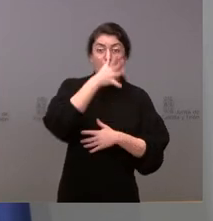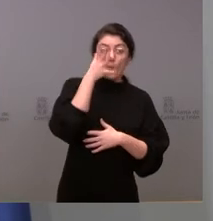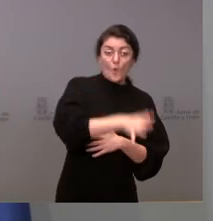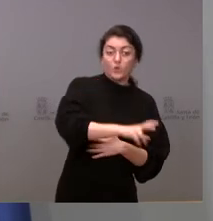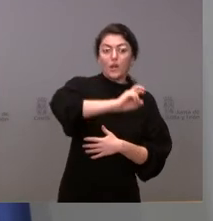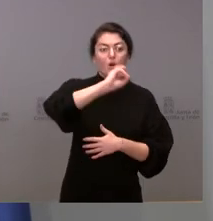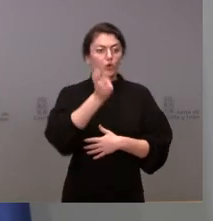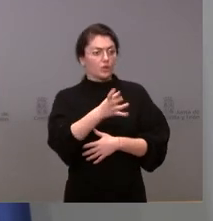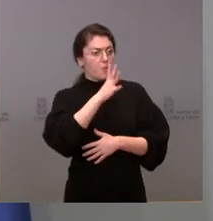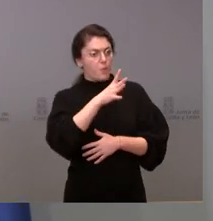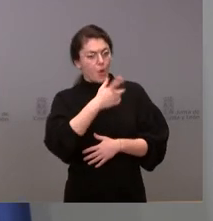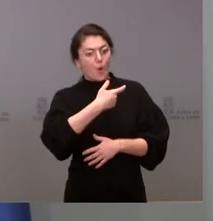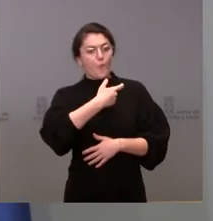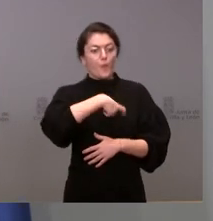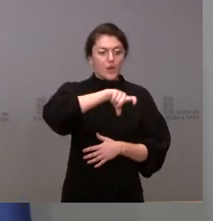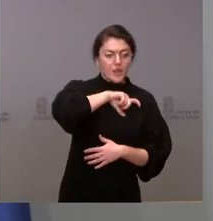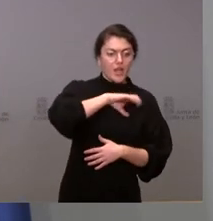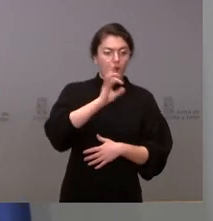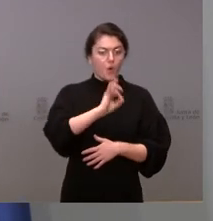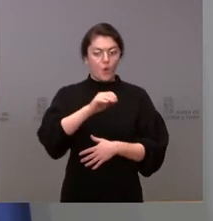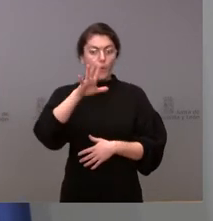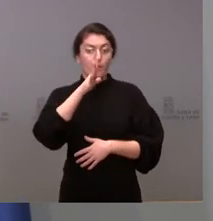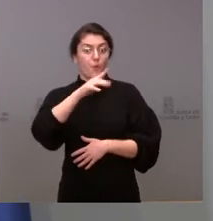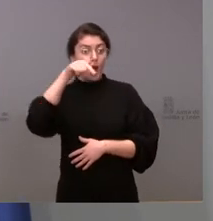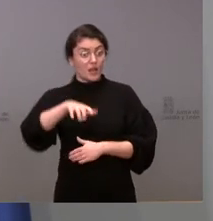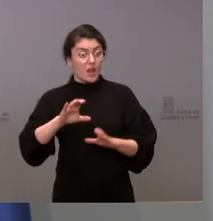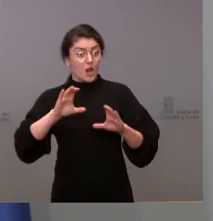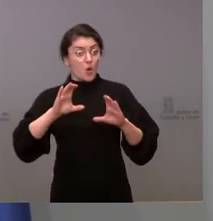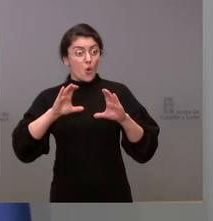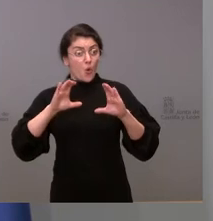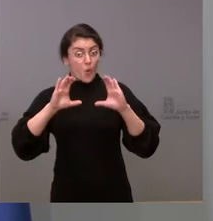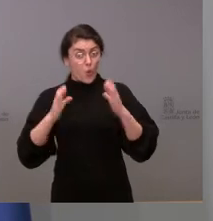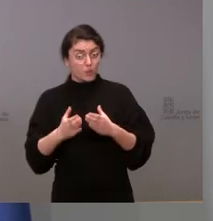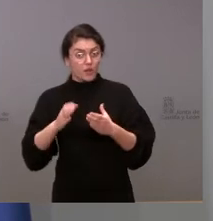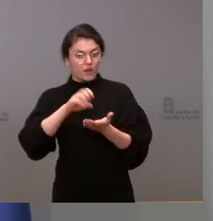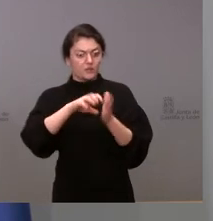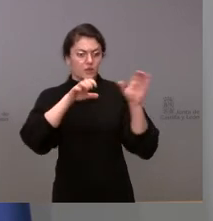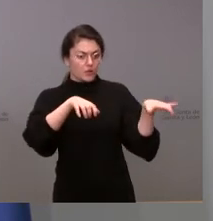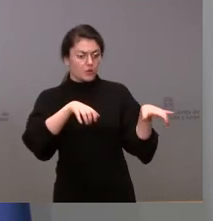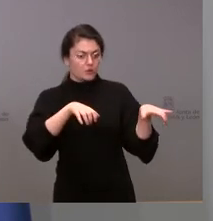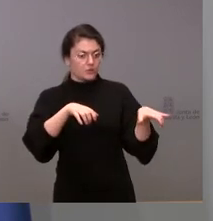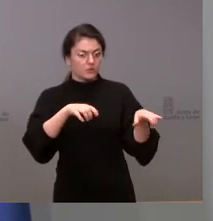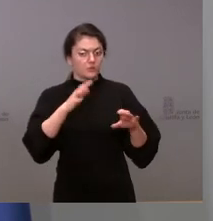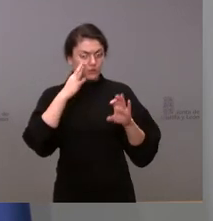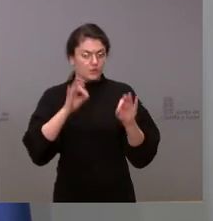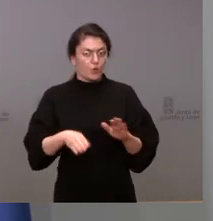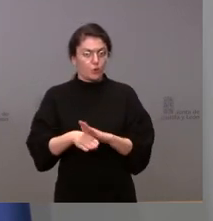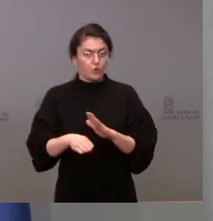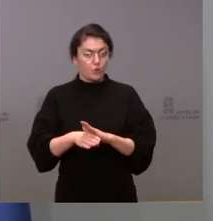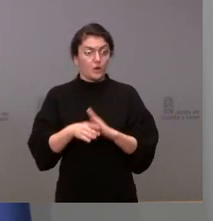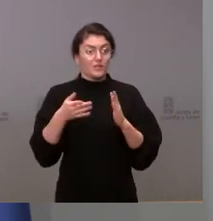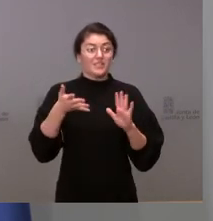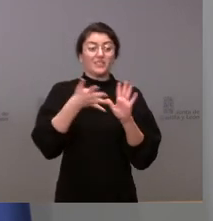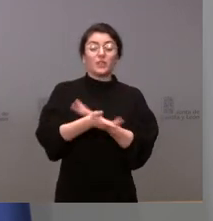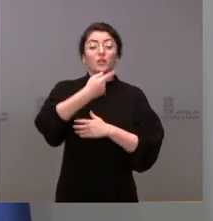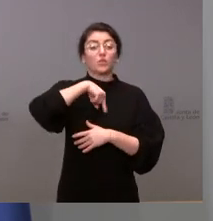como las que hubiera desarrollado la propia Junta de Castilla y León. Nosotros lo que hemos hecho es darle celeridad. No hemos esperado a que los ciudadanos tuvieran que recurrir o a